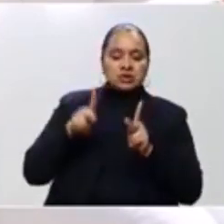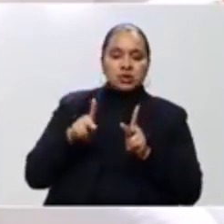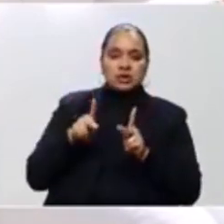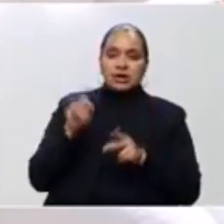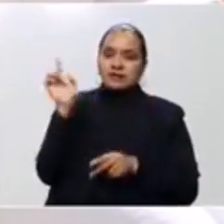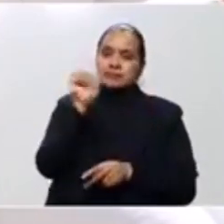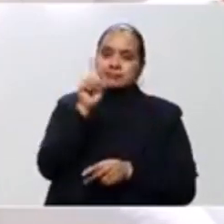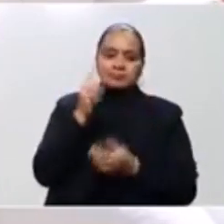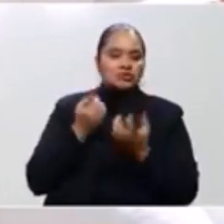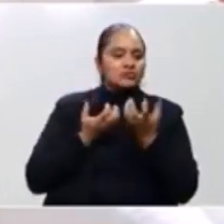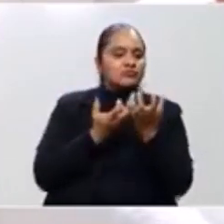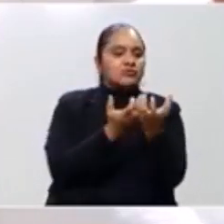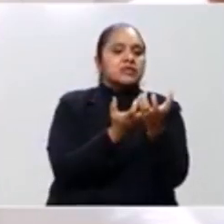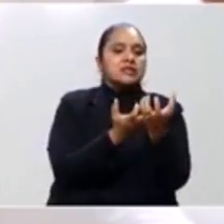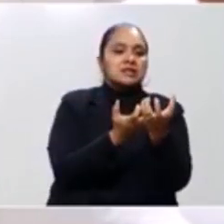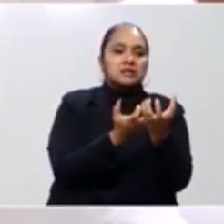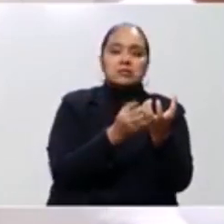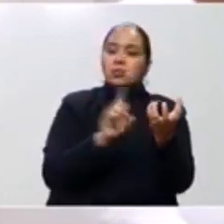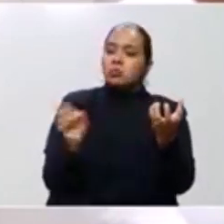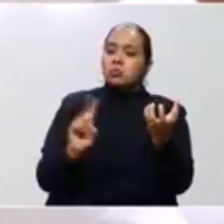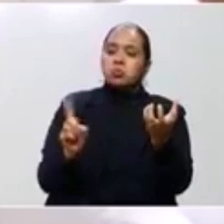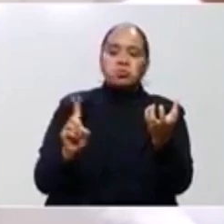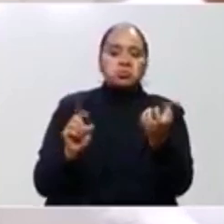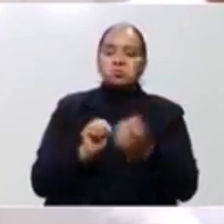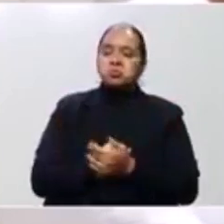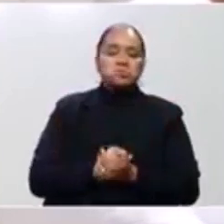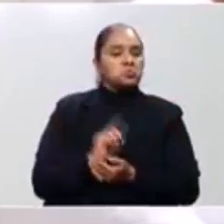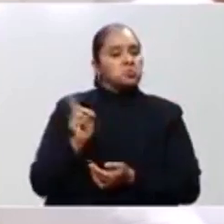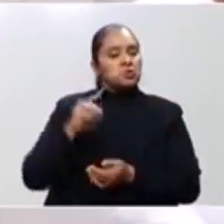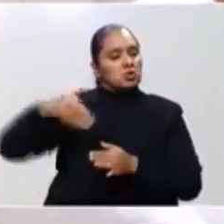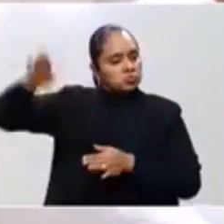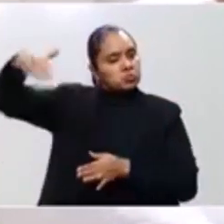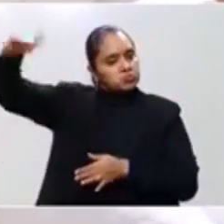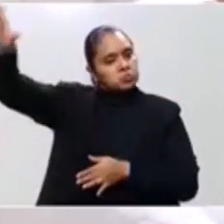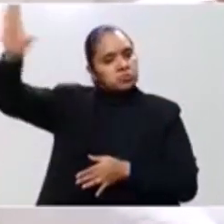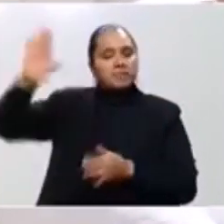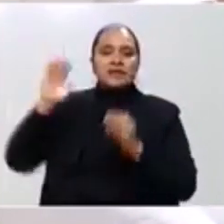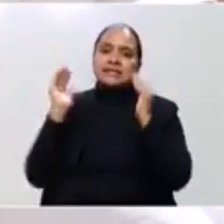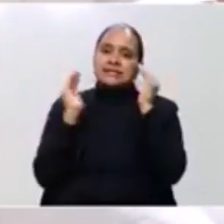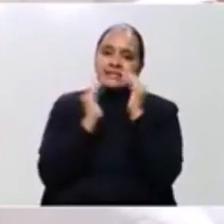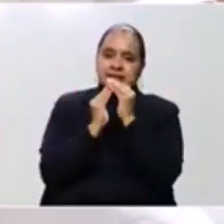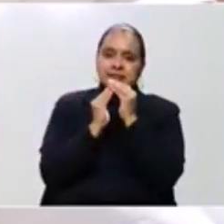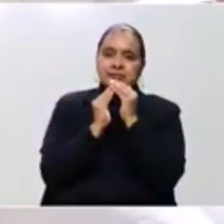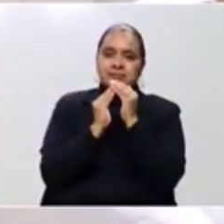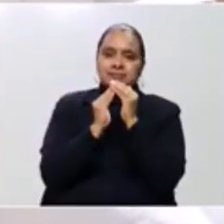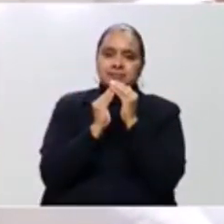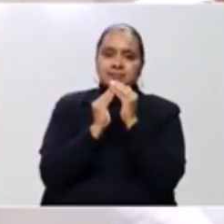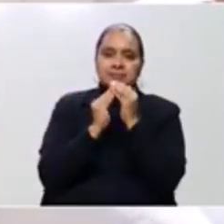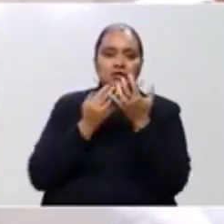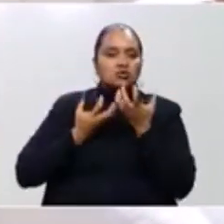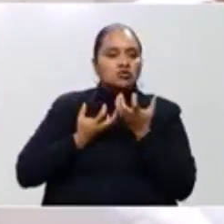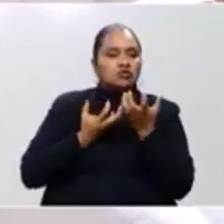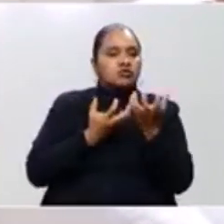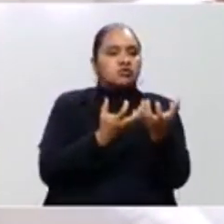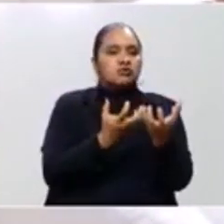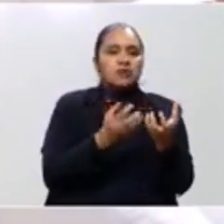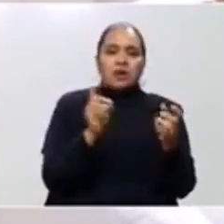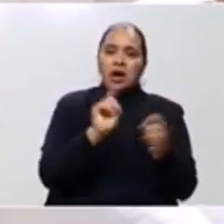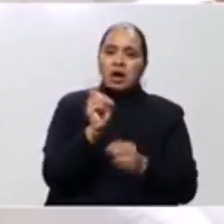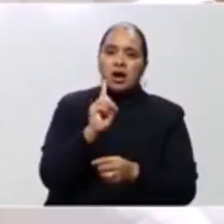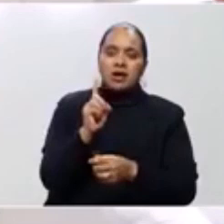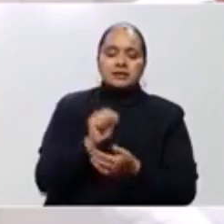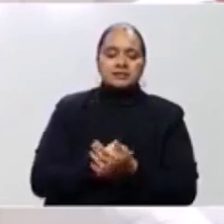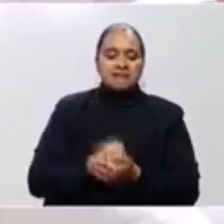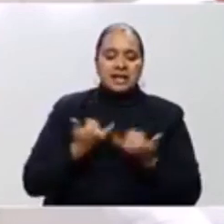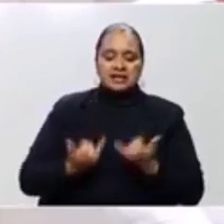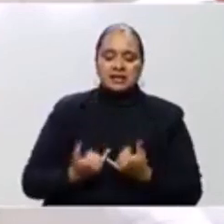tampoco. Por eso, si existe aglomeración o cualquier disturbio, de